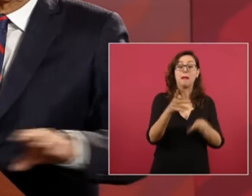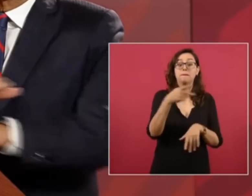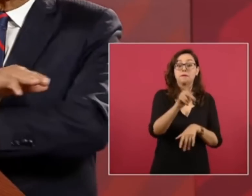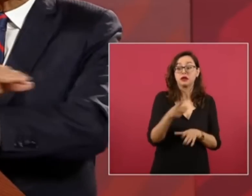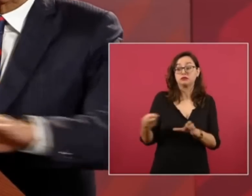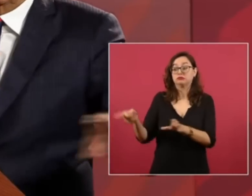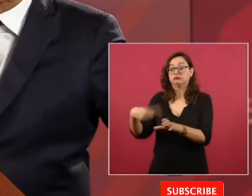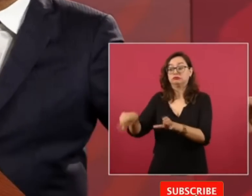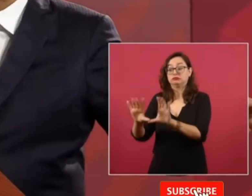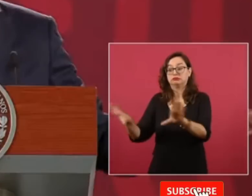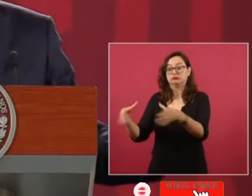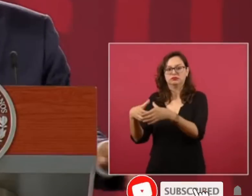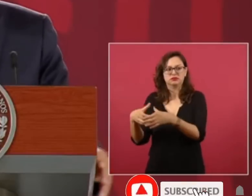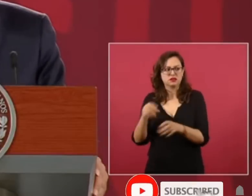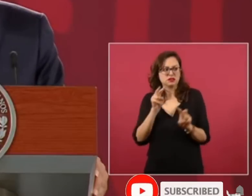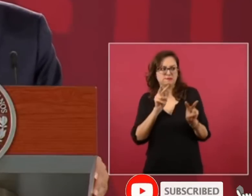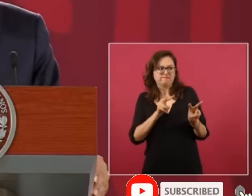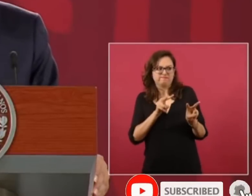no se difundió nada.